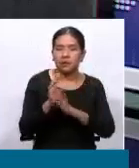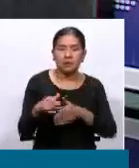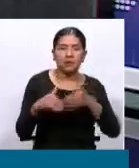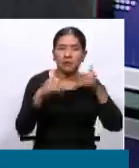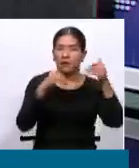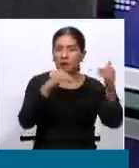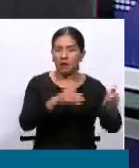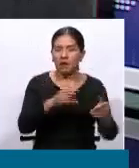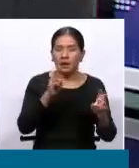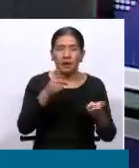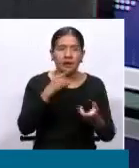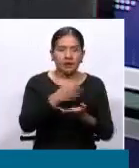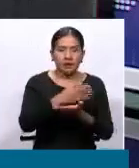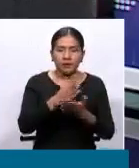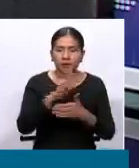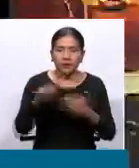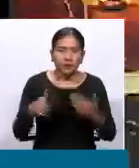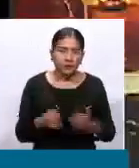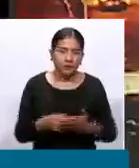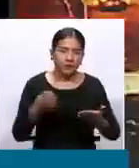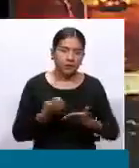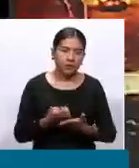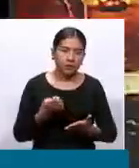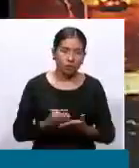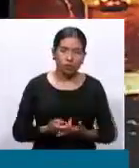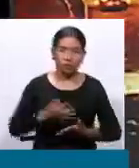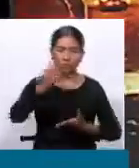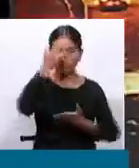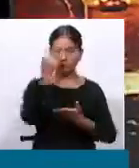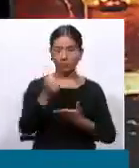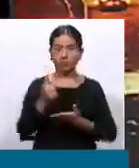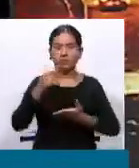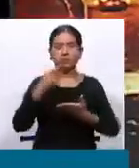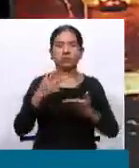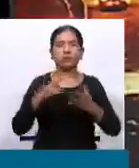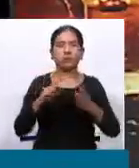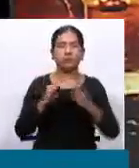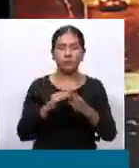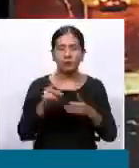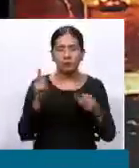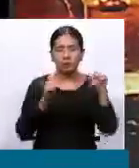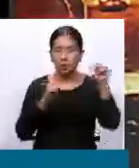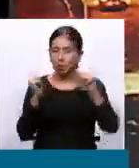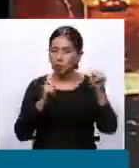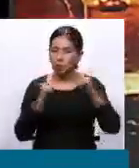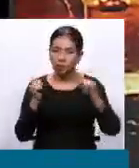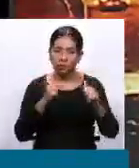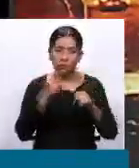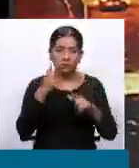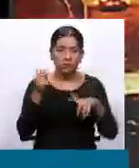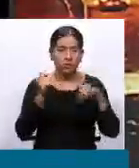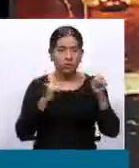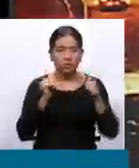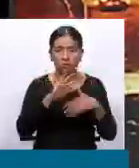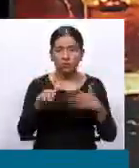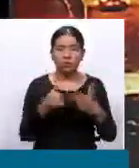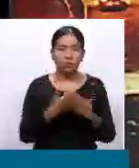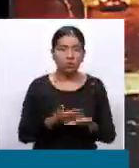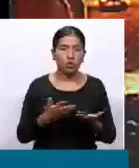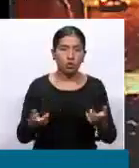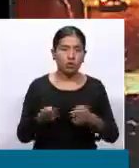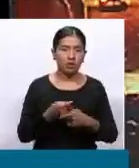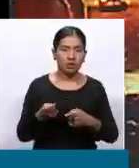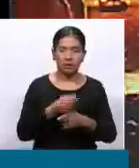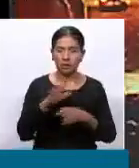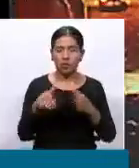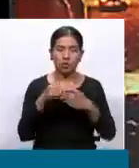de esta repartición, como tú mencionabas, económica, pues realmente dudo, dudo, de que estos hechos técnicos,